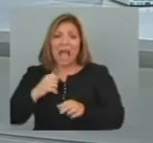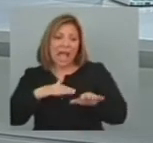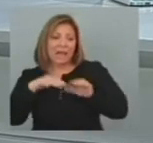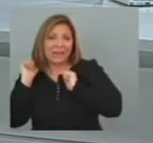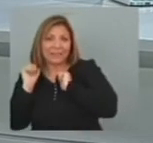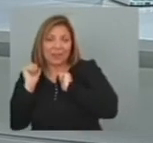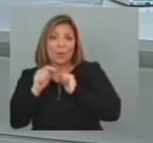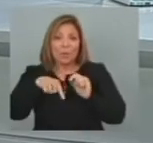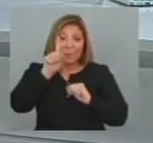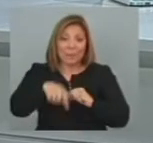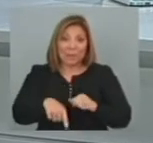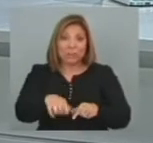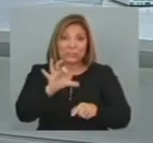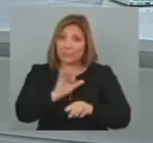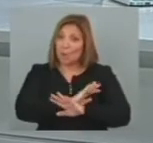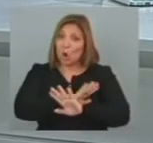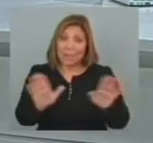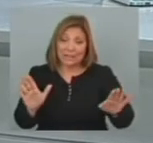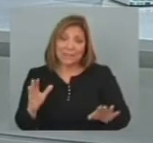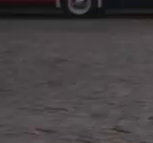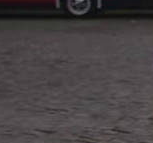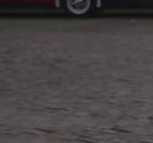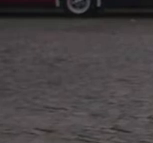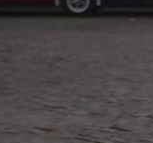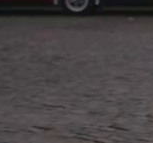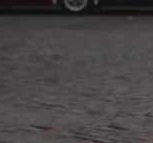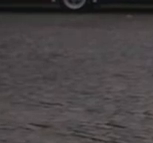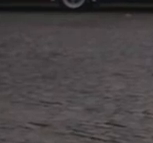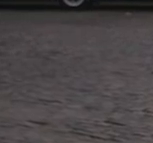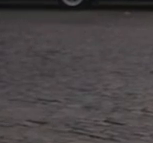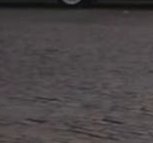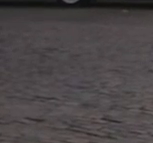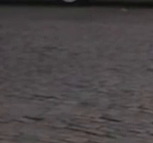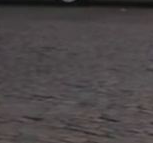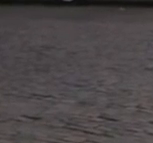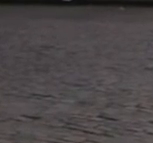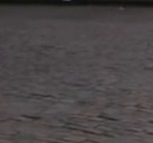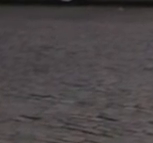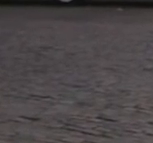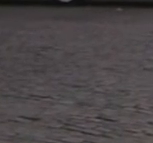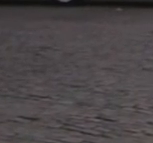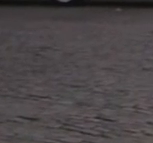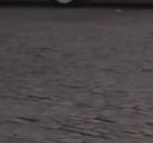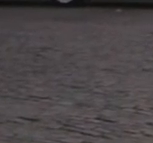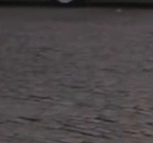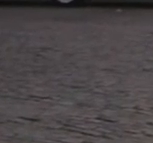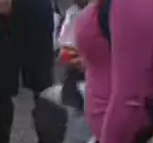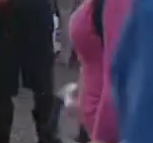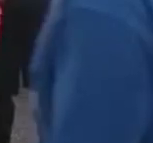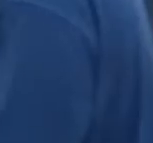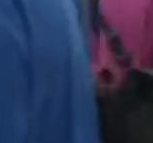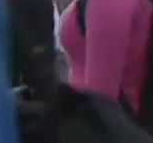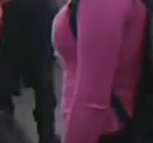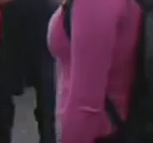próximo Primero De septiembre A partir del 2 de septiembre Los servicios Estarán cubiertos Por las empresas Locales